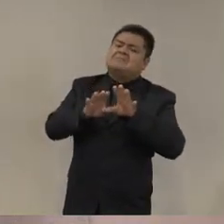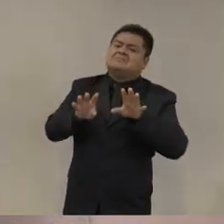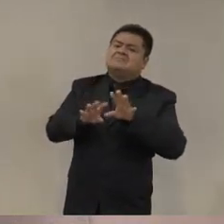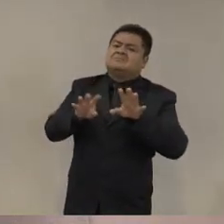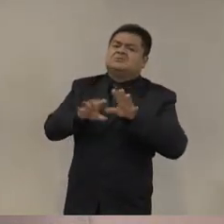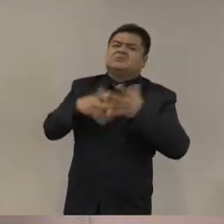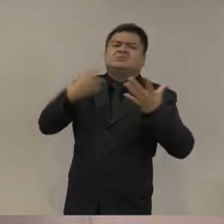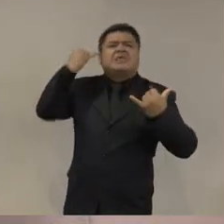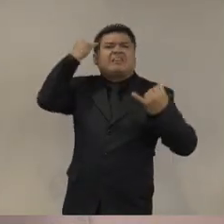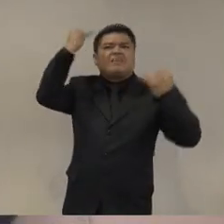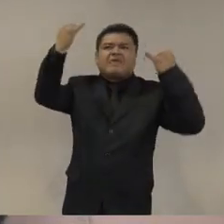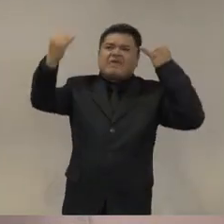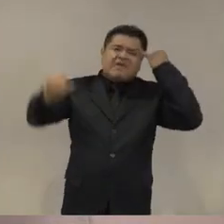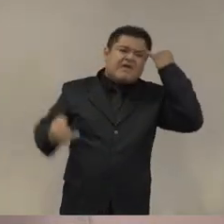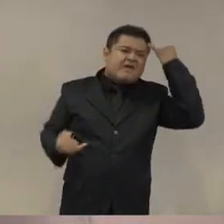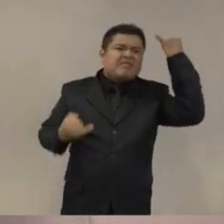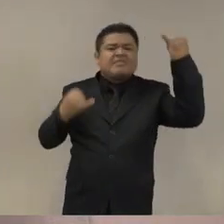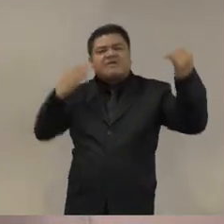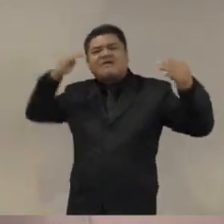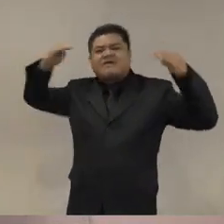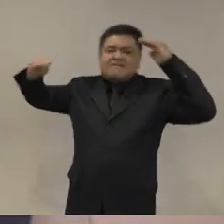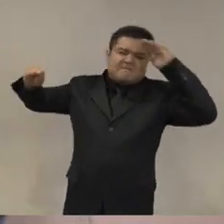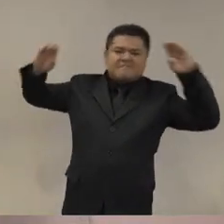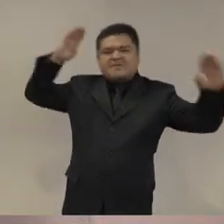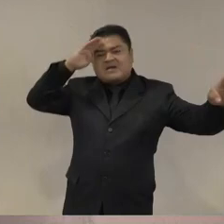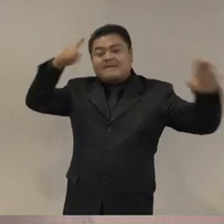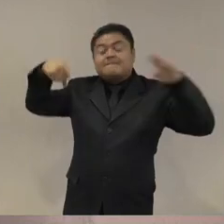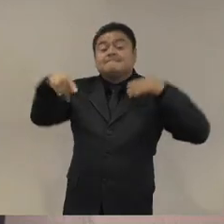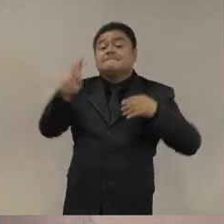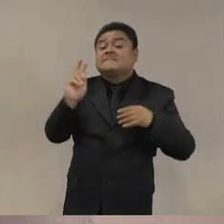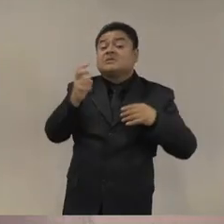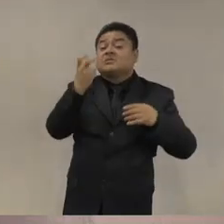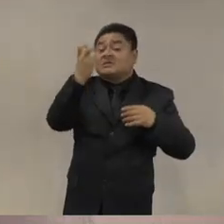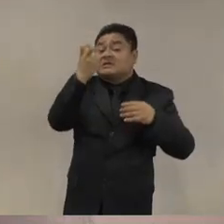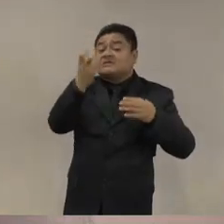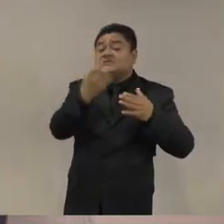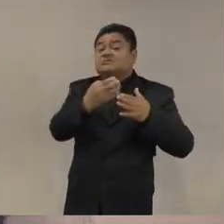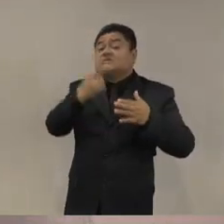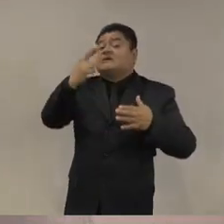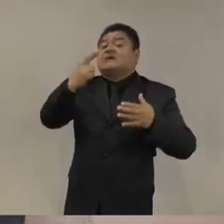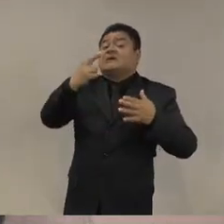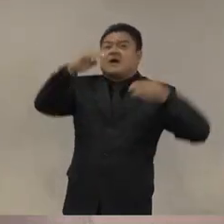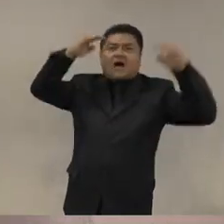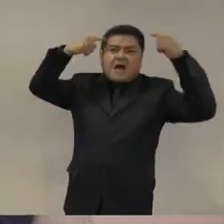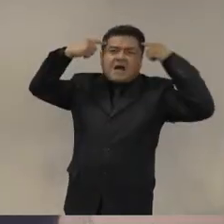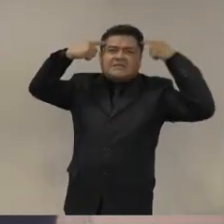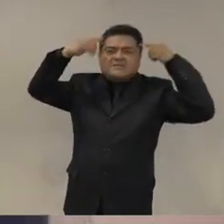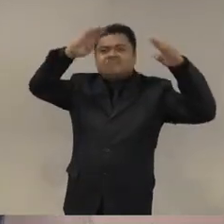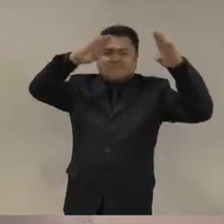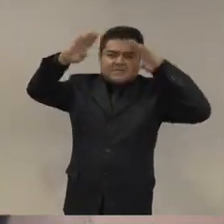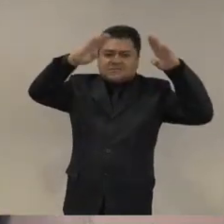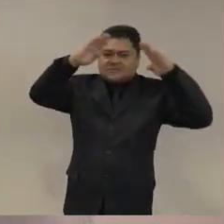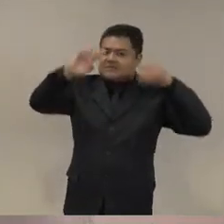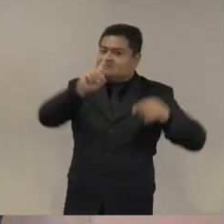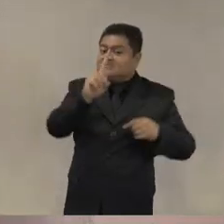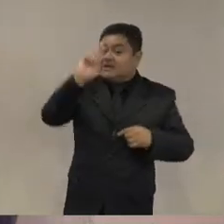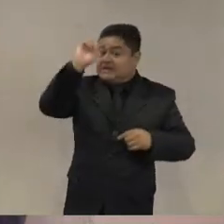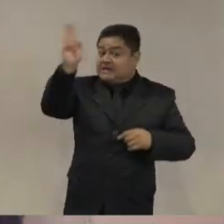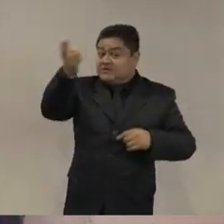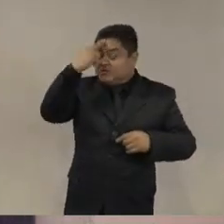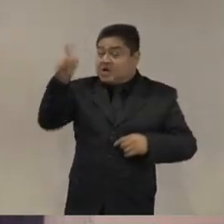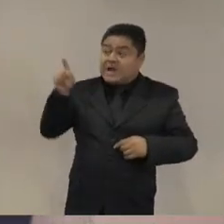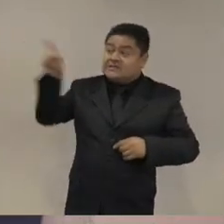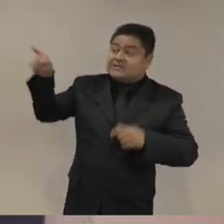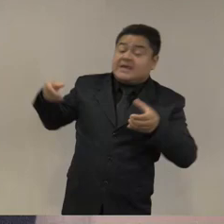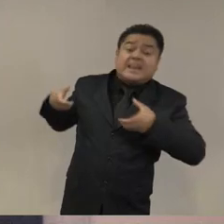de teorías sin recordar que en la calle hay personas que están necesitando que nosotros hagamos